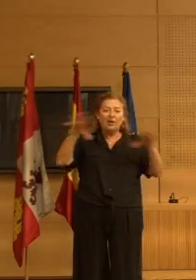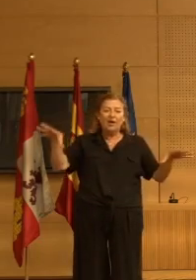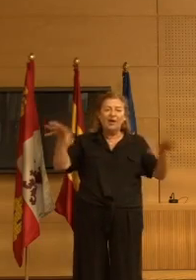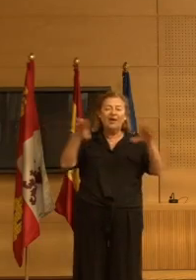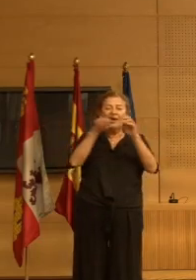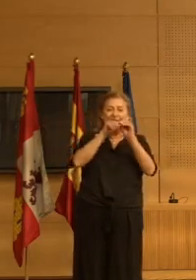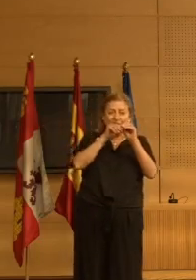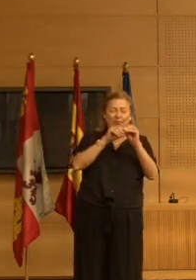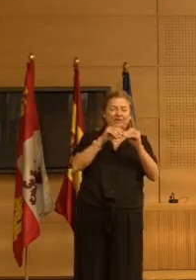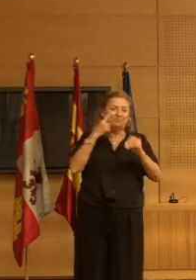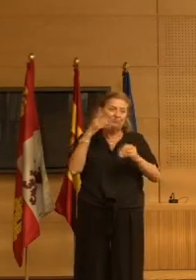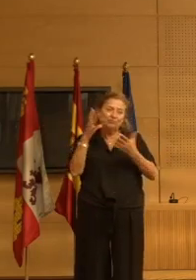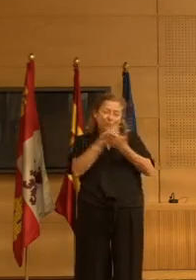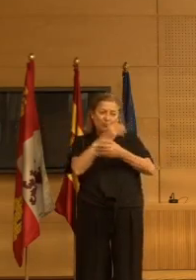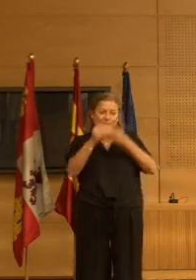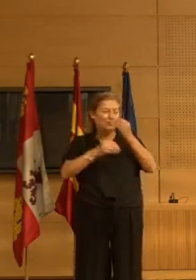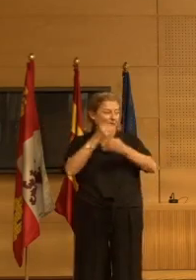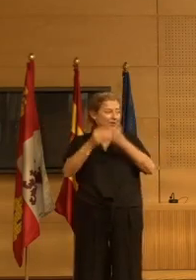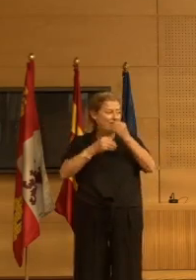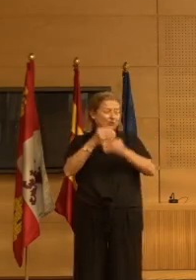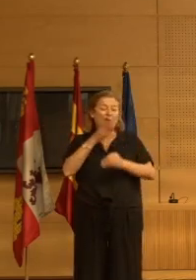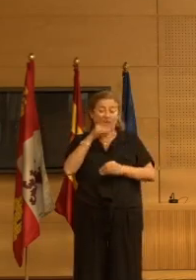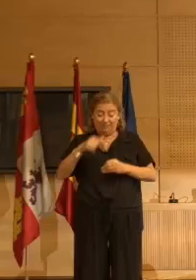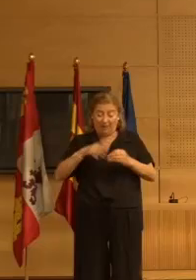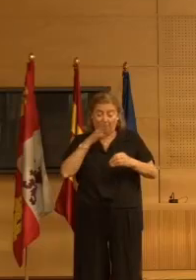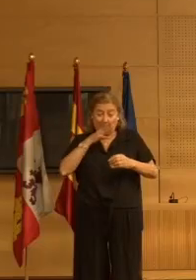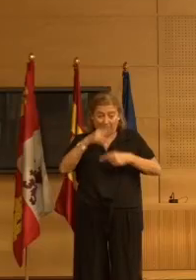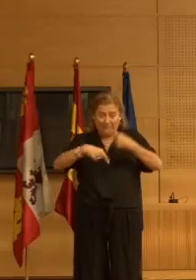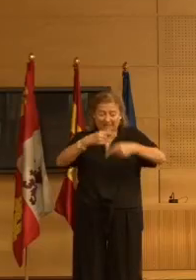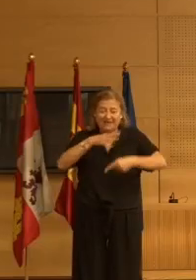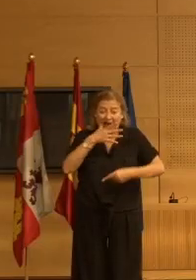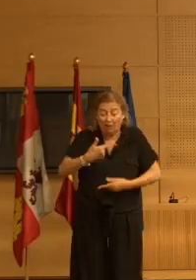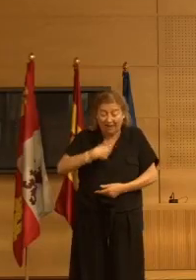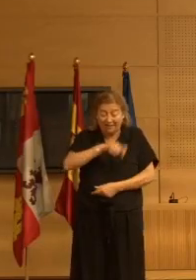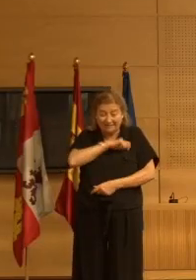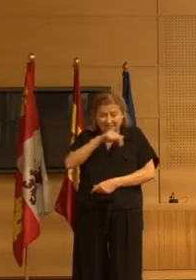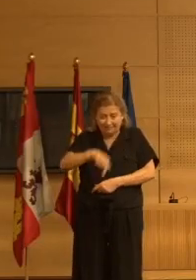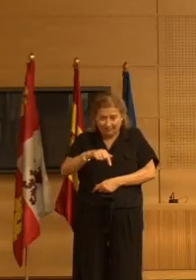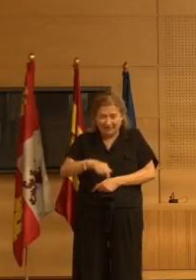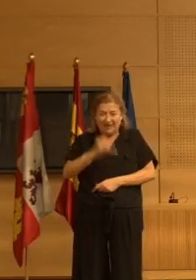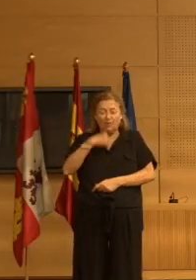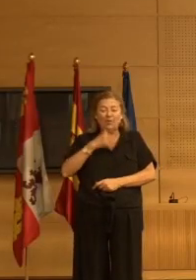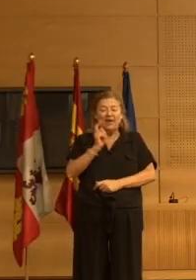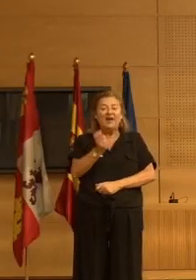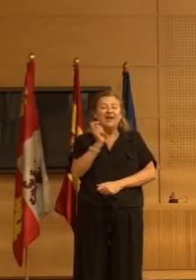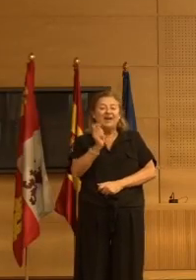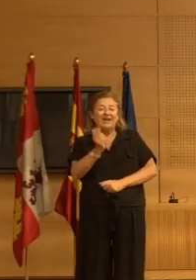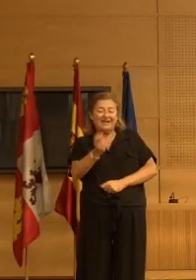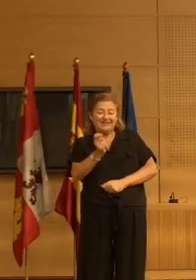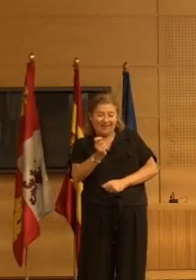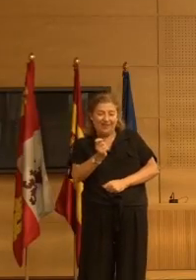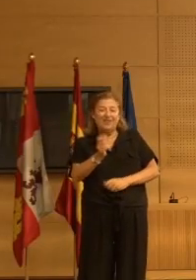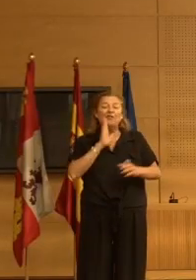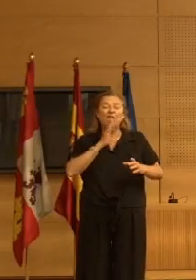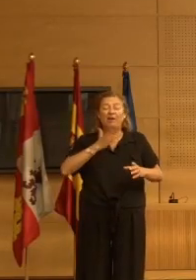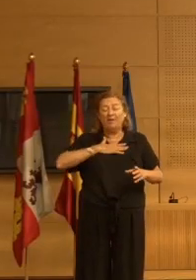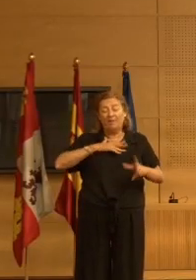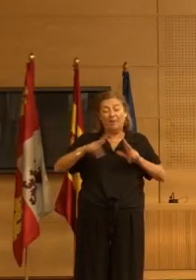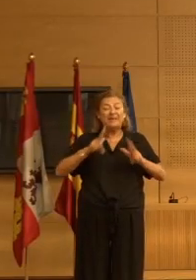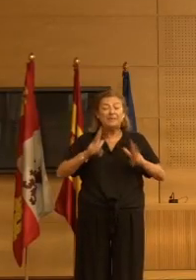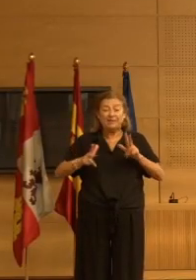rápido de tantas cosas que habéis hecho y de lo que está pasando ahora en España venimos de una residencia Mayalen y yo de País Vasco